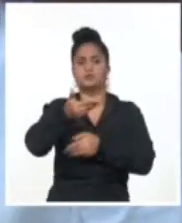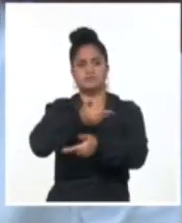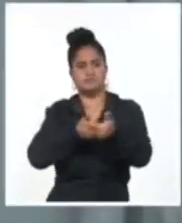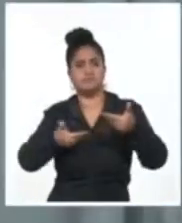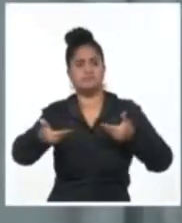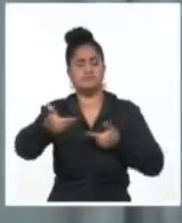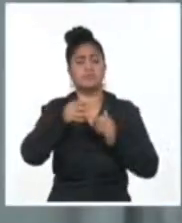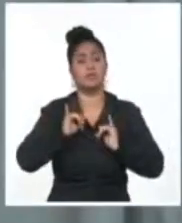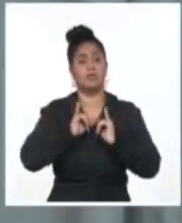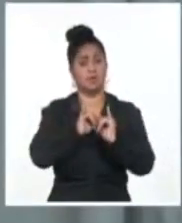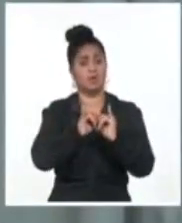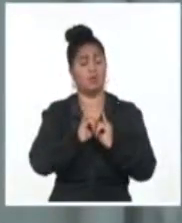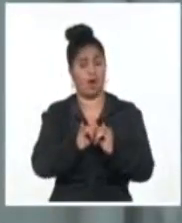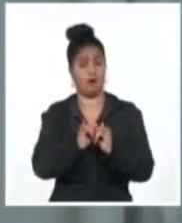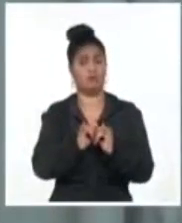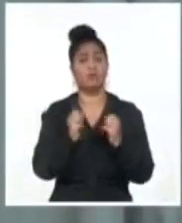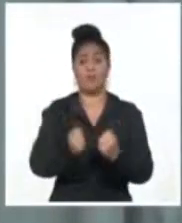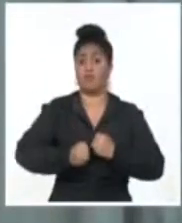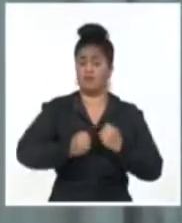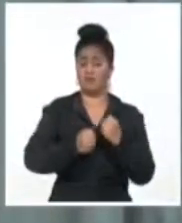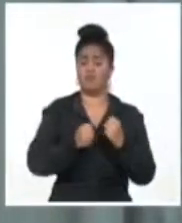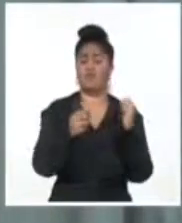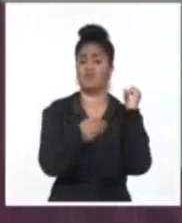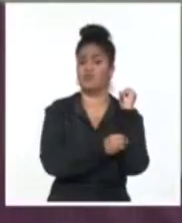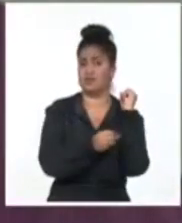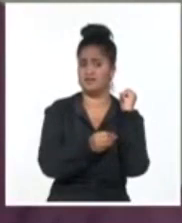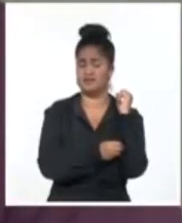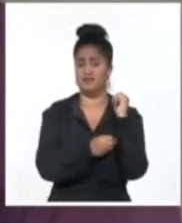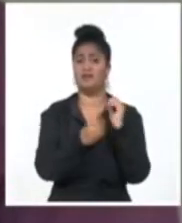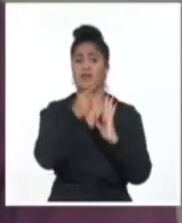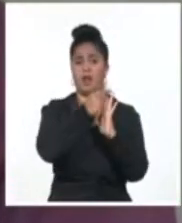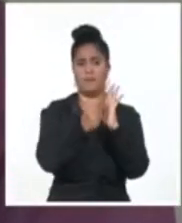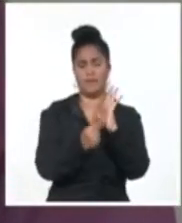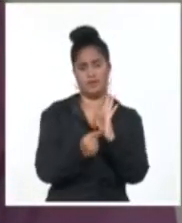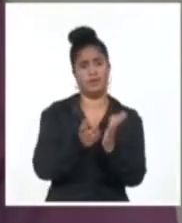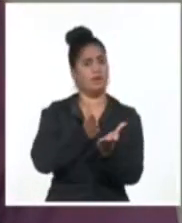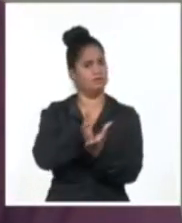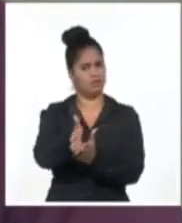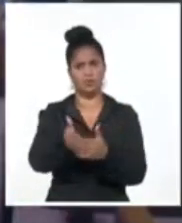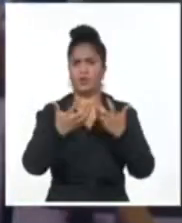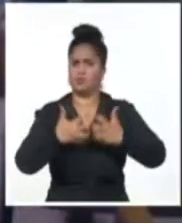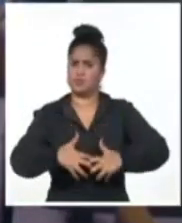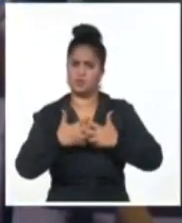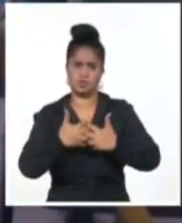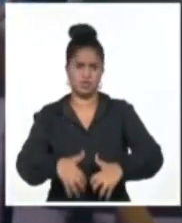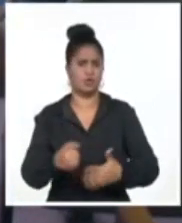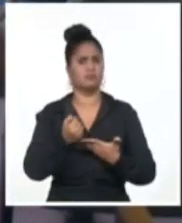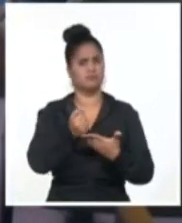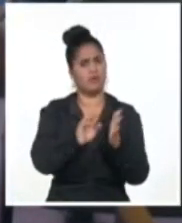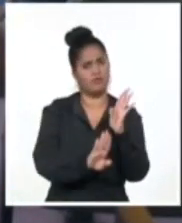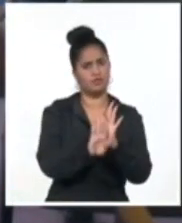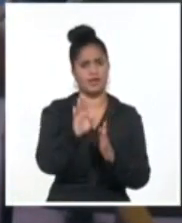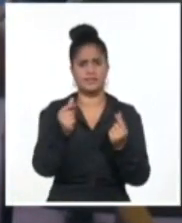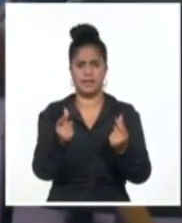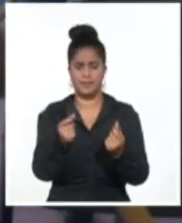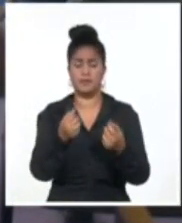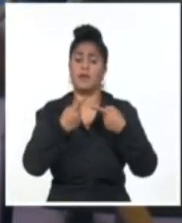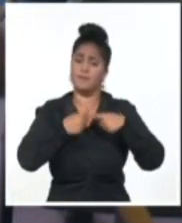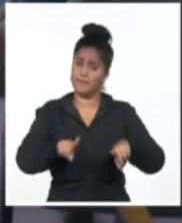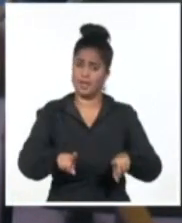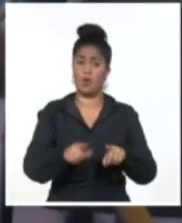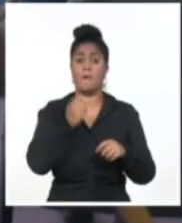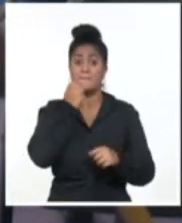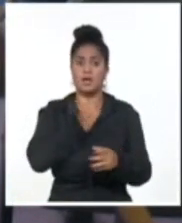para potenciar las medidas sanitarias sin dejar de contribuir con la vida socioeconómica de la provincia. Desde Mayaveque Elvis